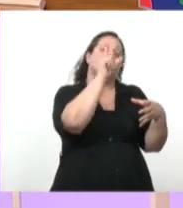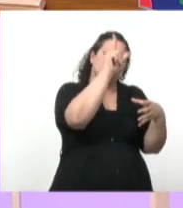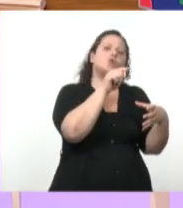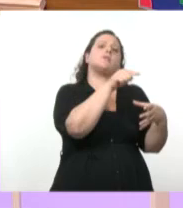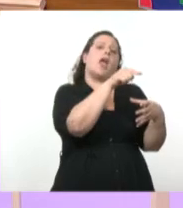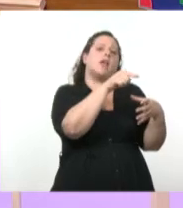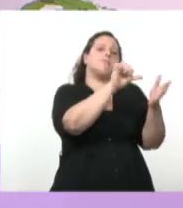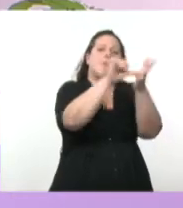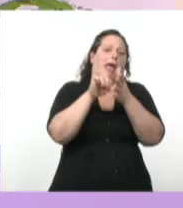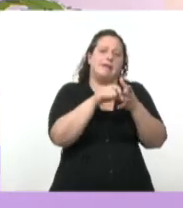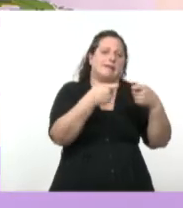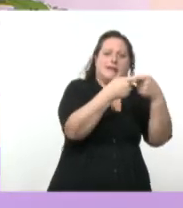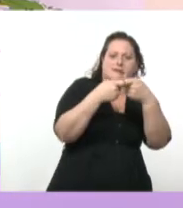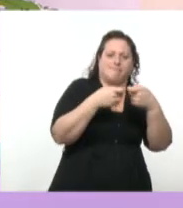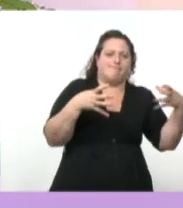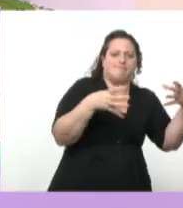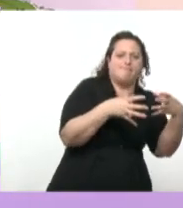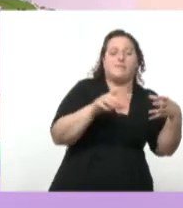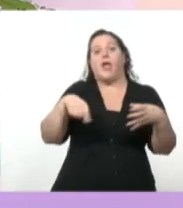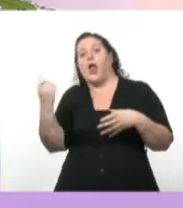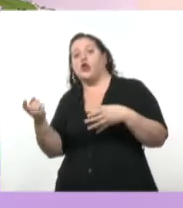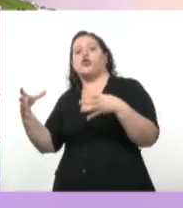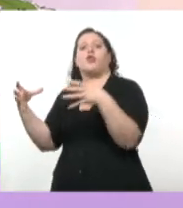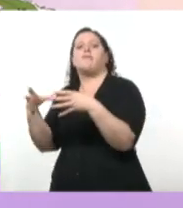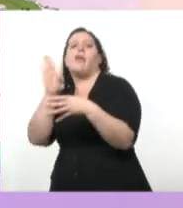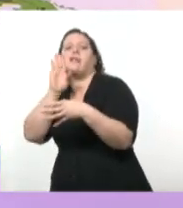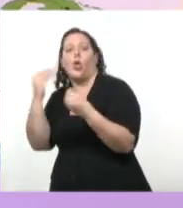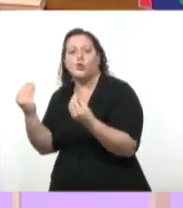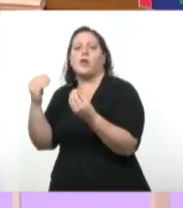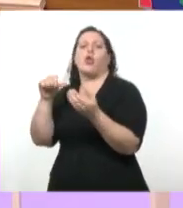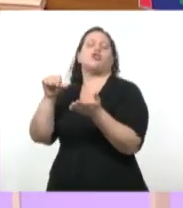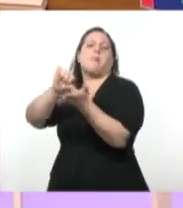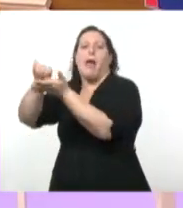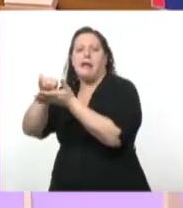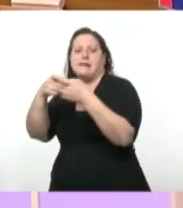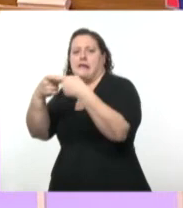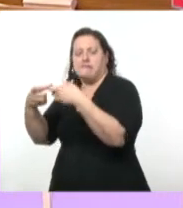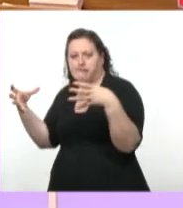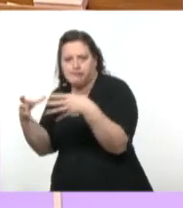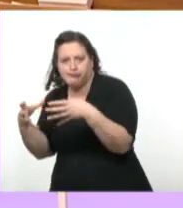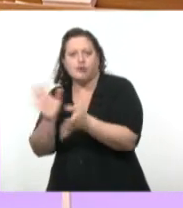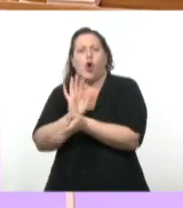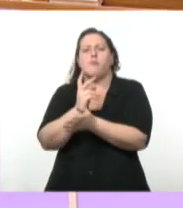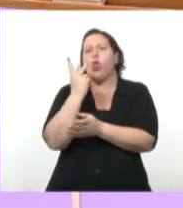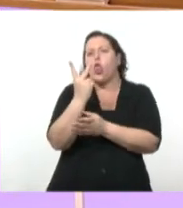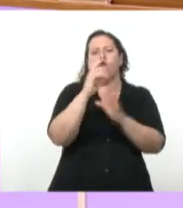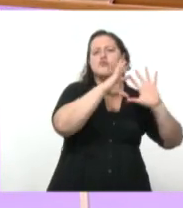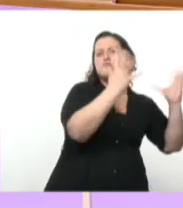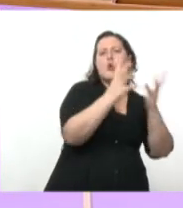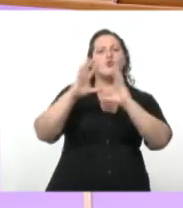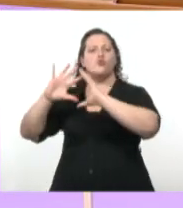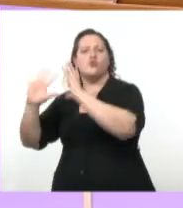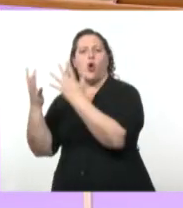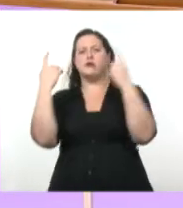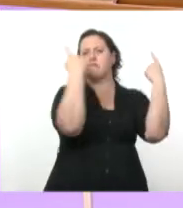representantes de estos dos universos ideológicos que se van a enfrentar, que van a conformar, como dice Darío, este